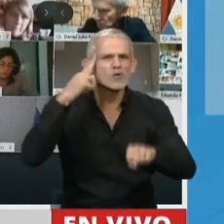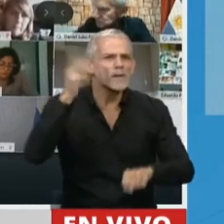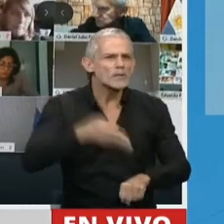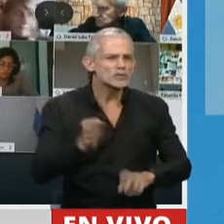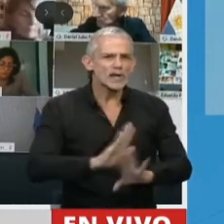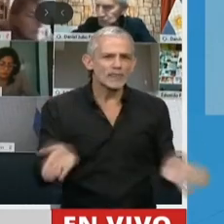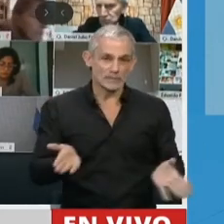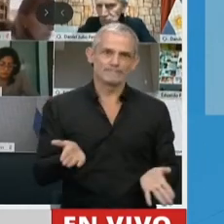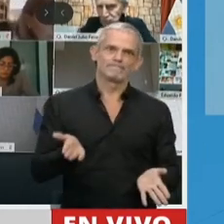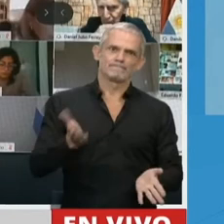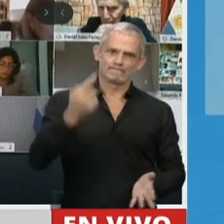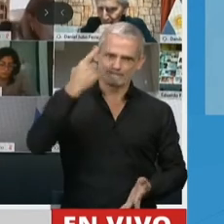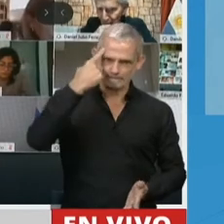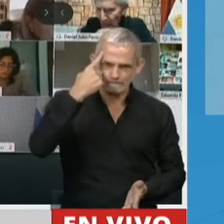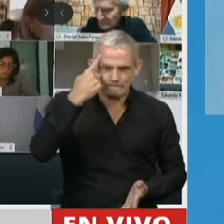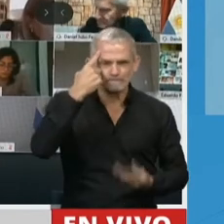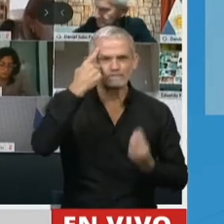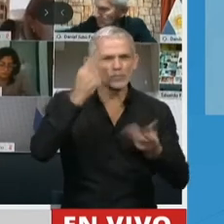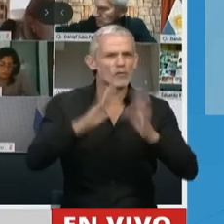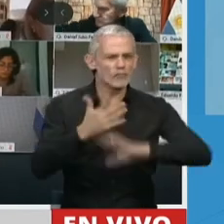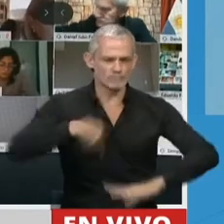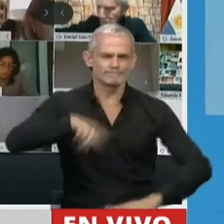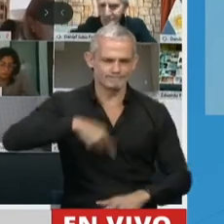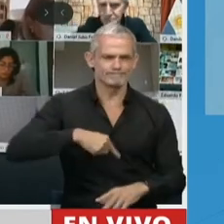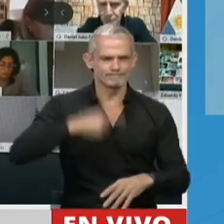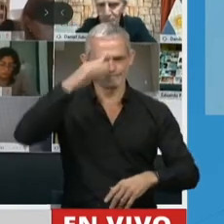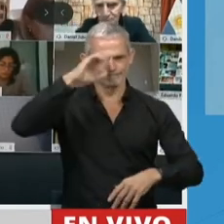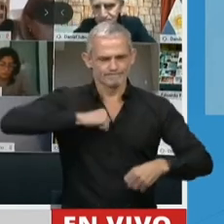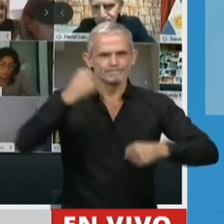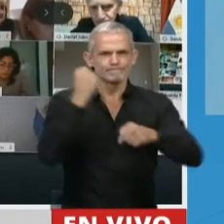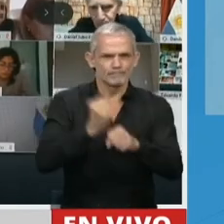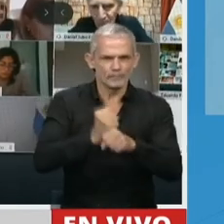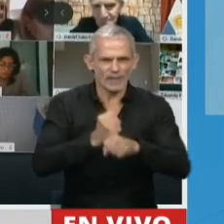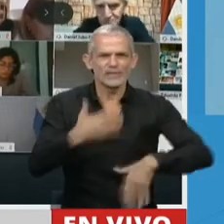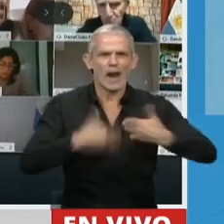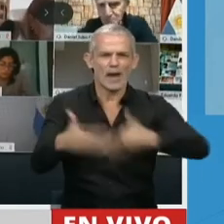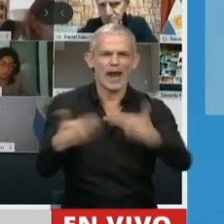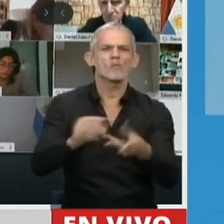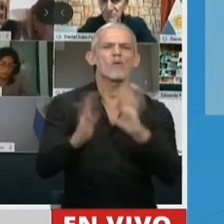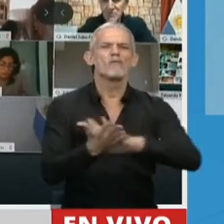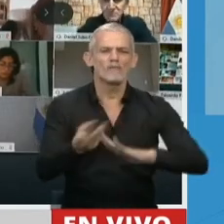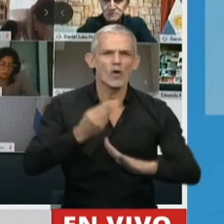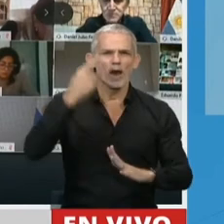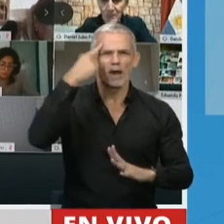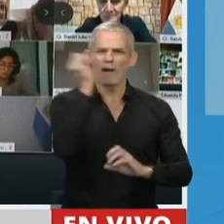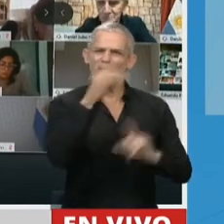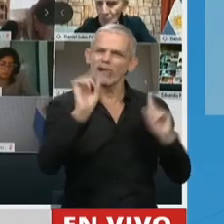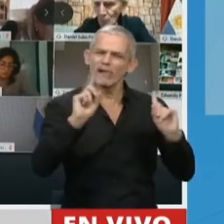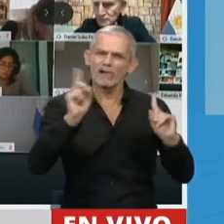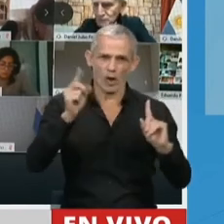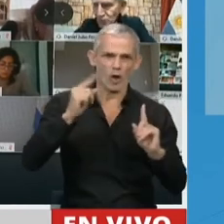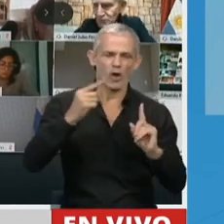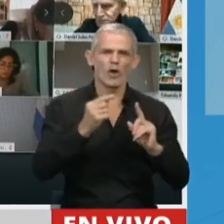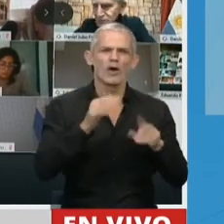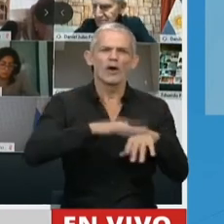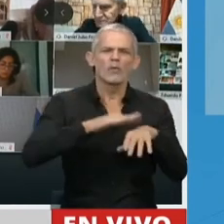manera que eso nos interpela a trabajar con una amplitud sin prejuicios, sin tratar de descargar